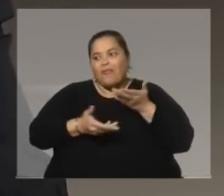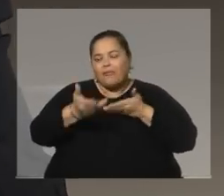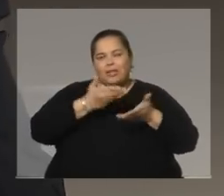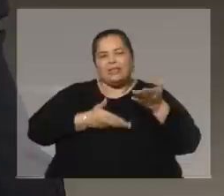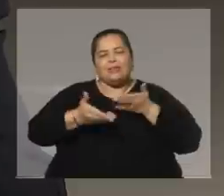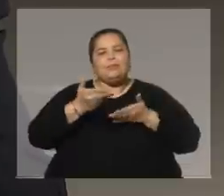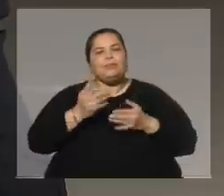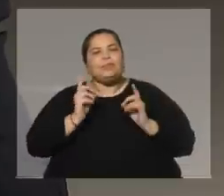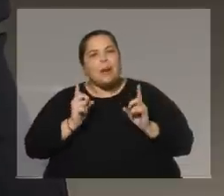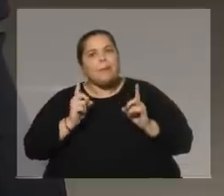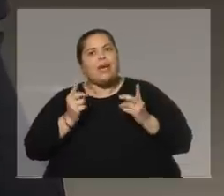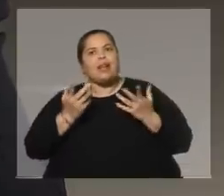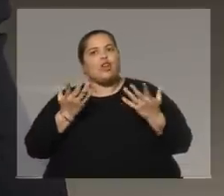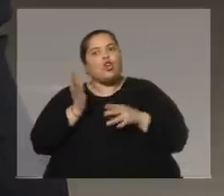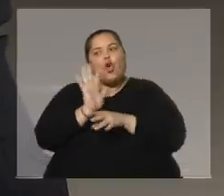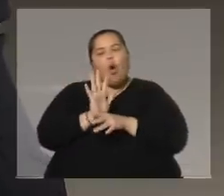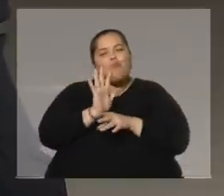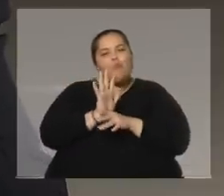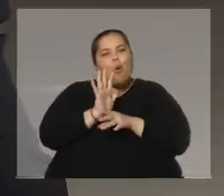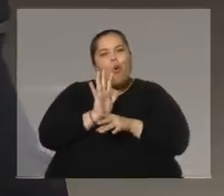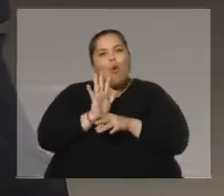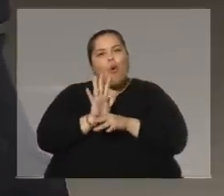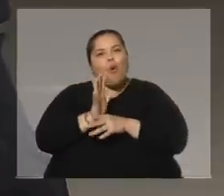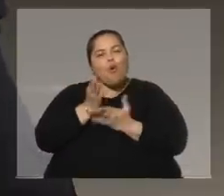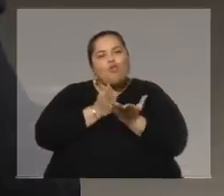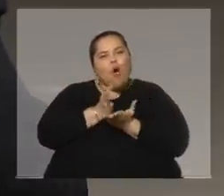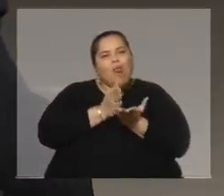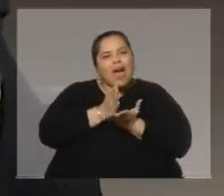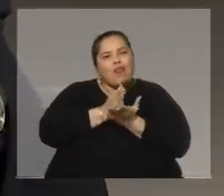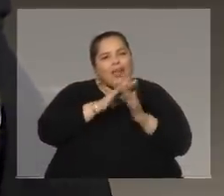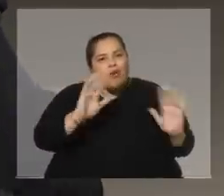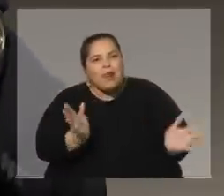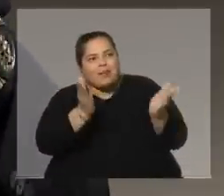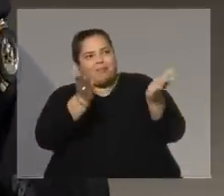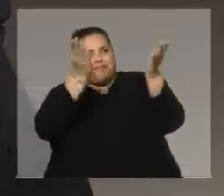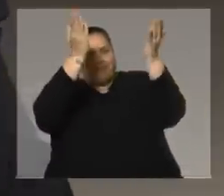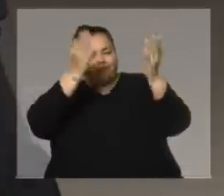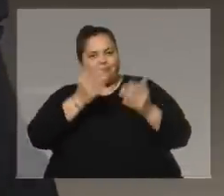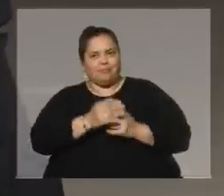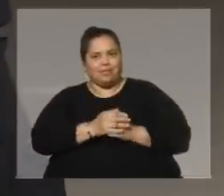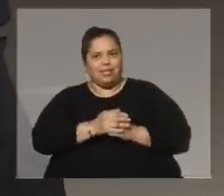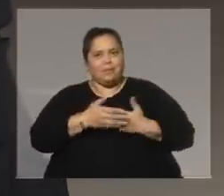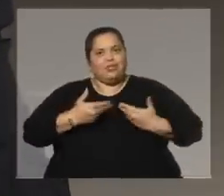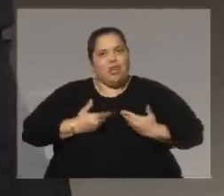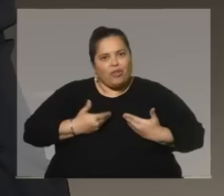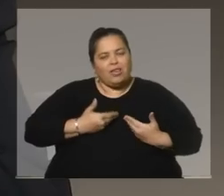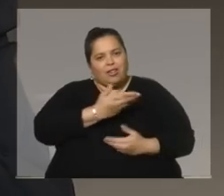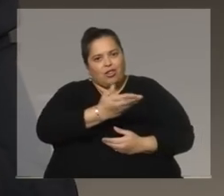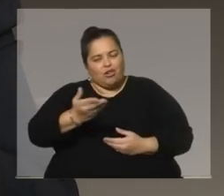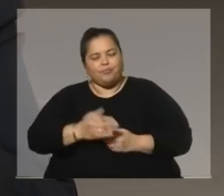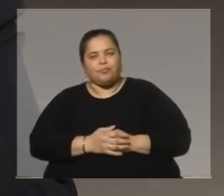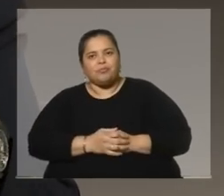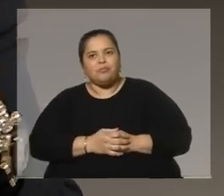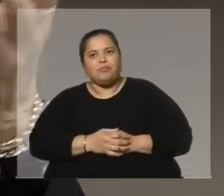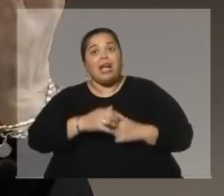también actuando de alguna forma, colaborando para que crezcan y se sientan mejor y realizados.